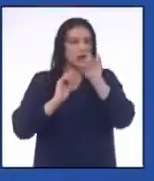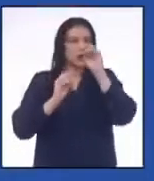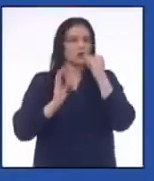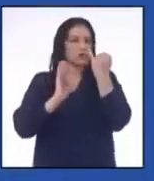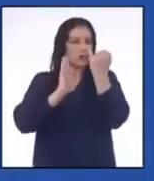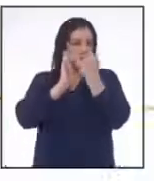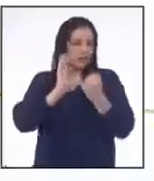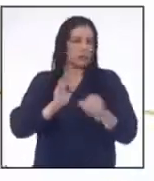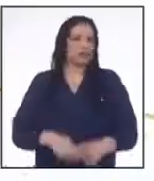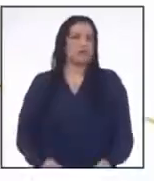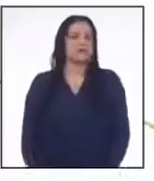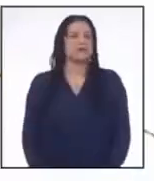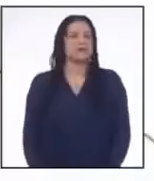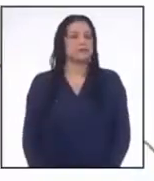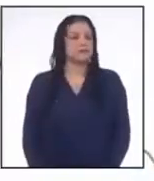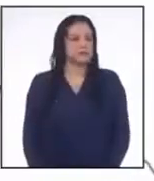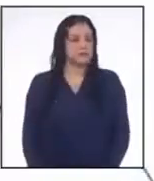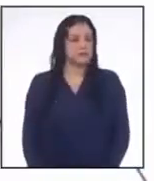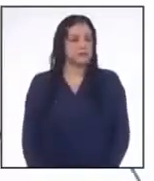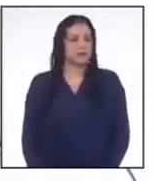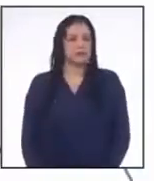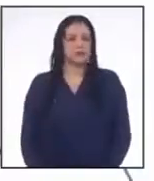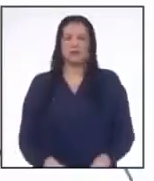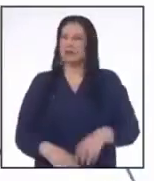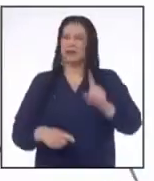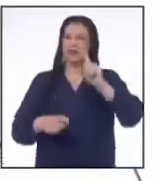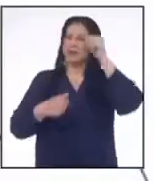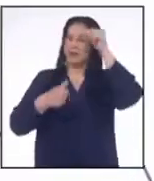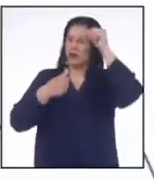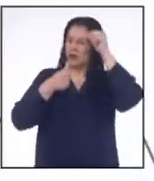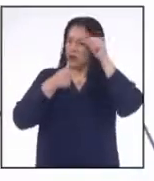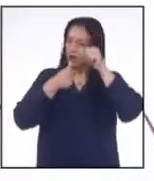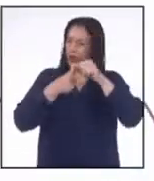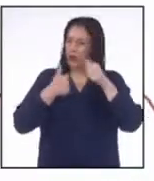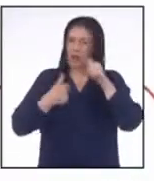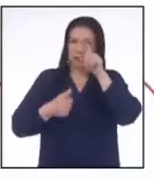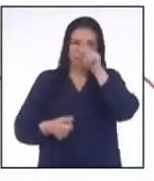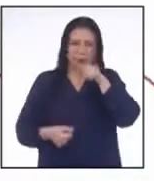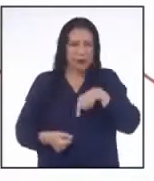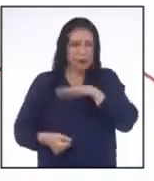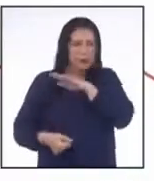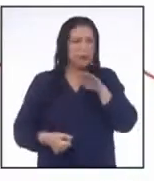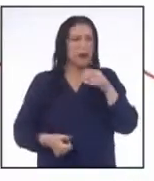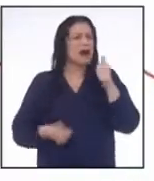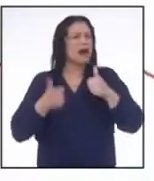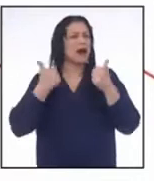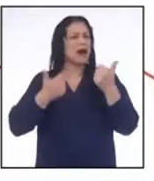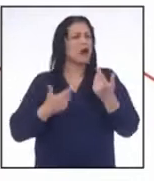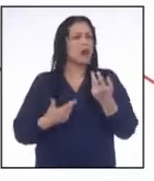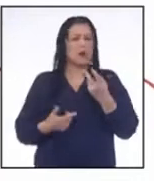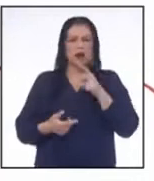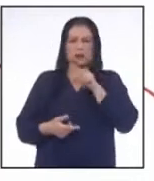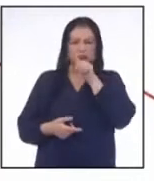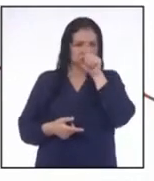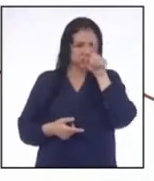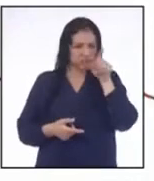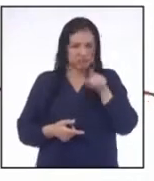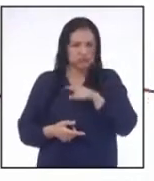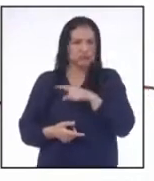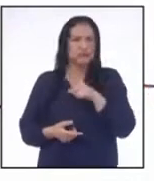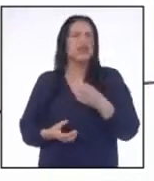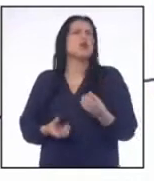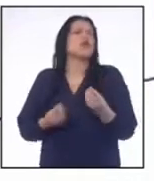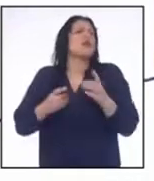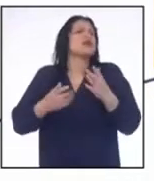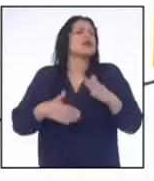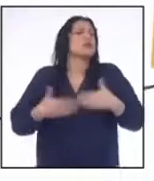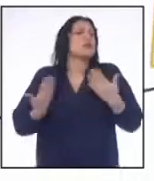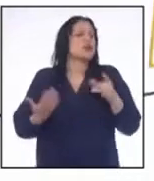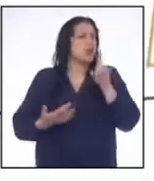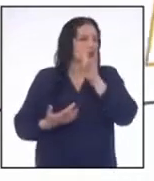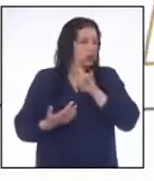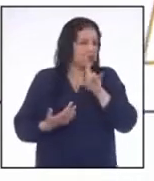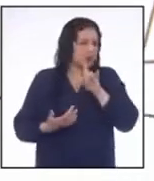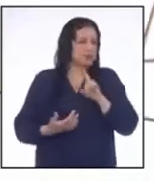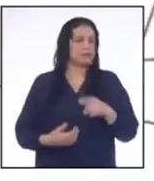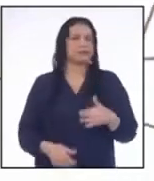gráfico Pero no recuerda muy bien Y nos pregunta ¿A qué se refieren estas gráficas y cuándo se utilizan?